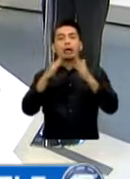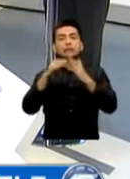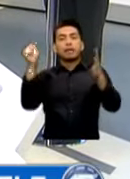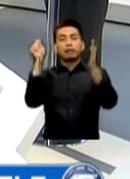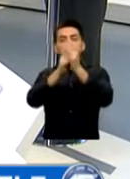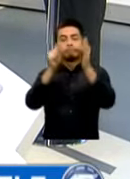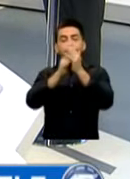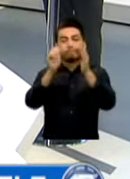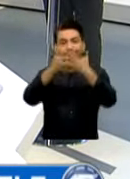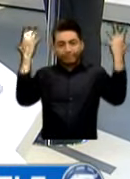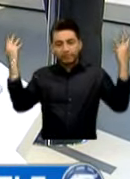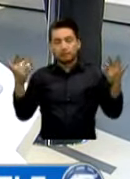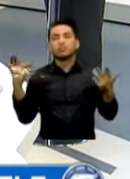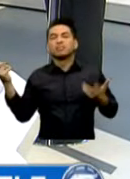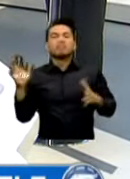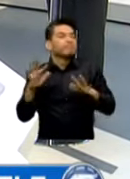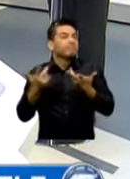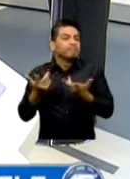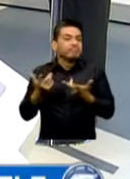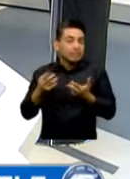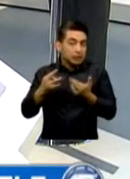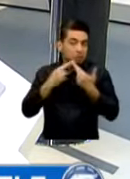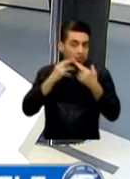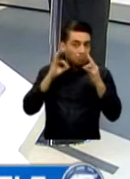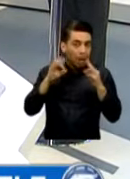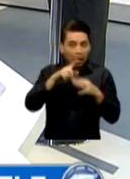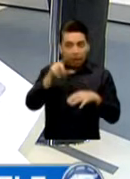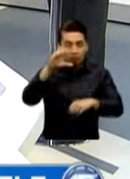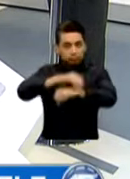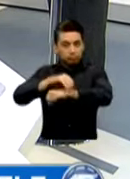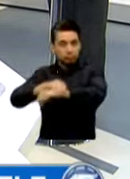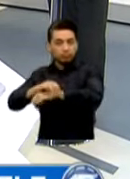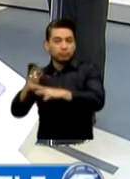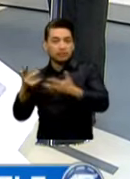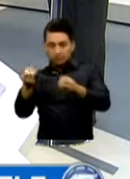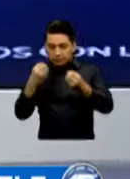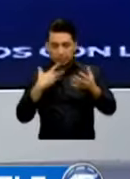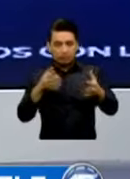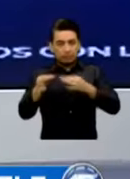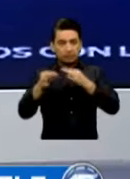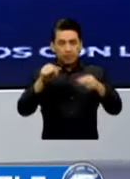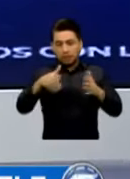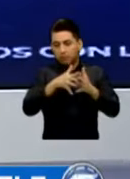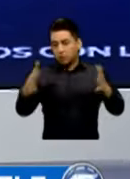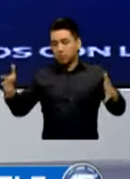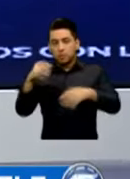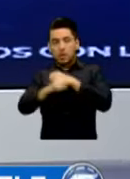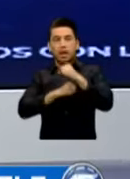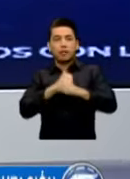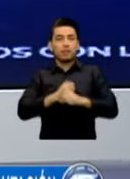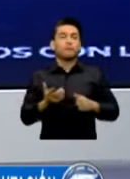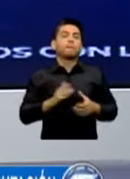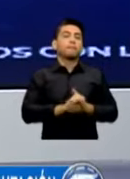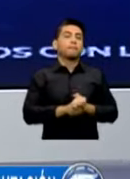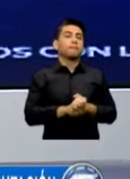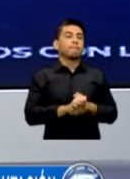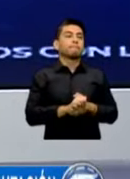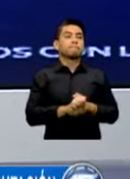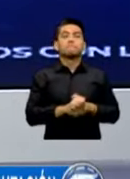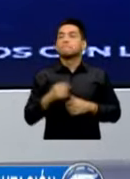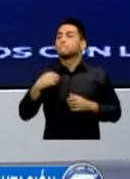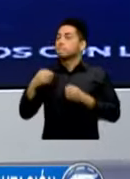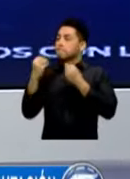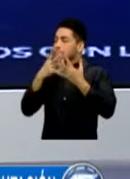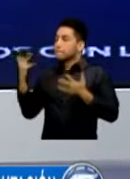¿Cuáles Son esos Resultados Realmente En lo Que va Del Año Podríamos Decir? Bueno Cuando Le Mencionaba Que son